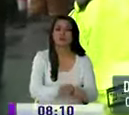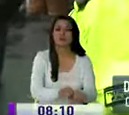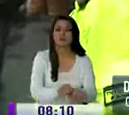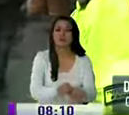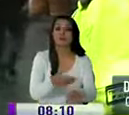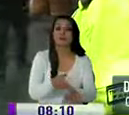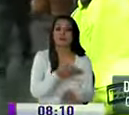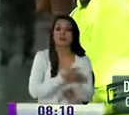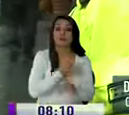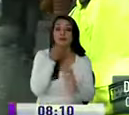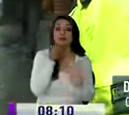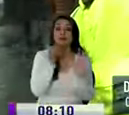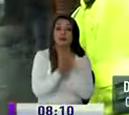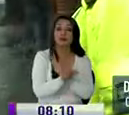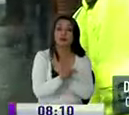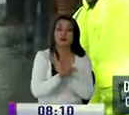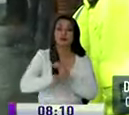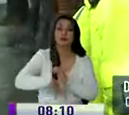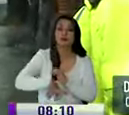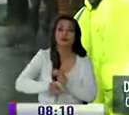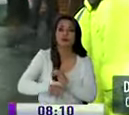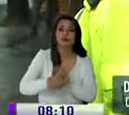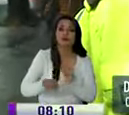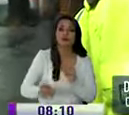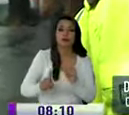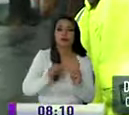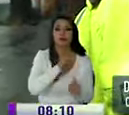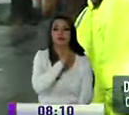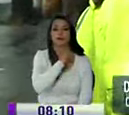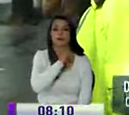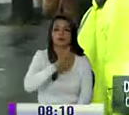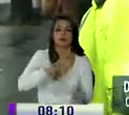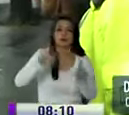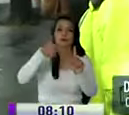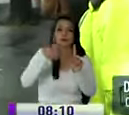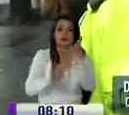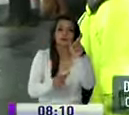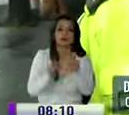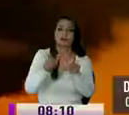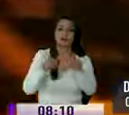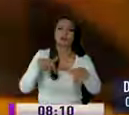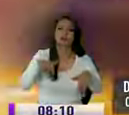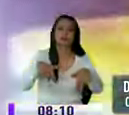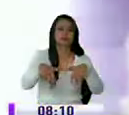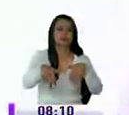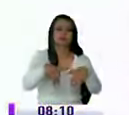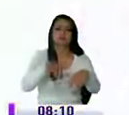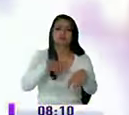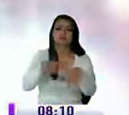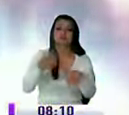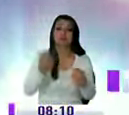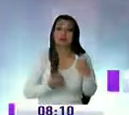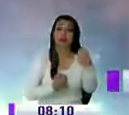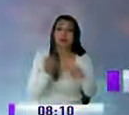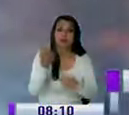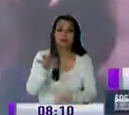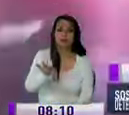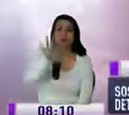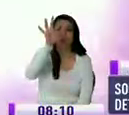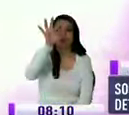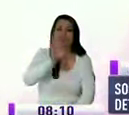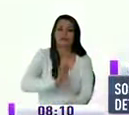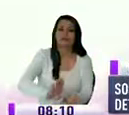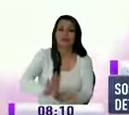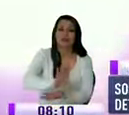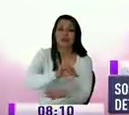Las denuncias fueron de robo y asalto a mano armada a varias personas transeúntes. El automóvil fue ubicado sobre la isla